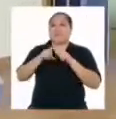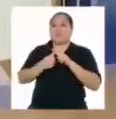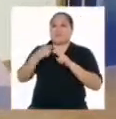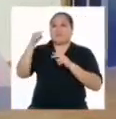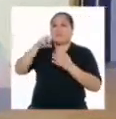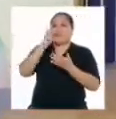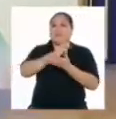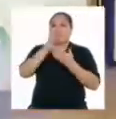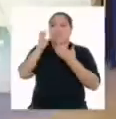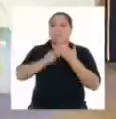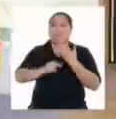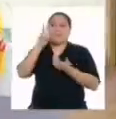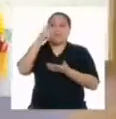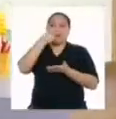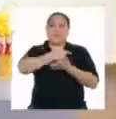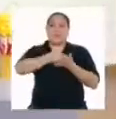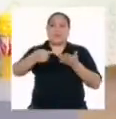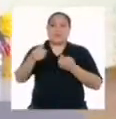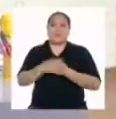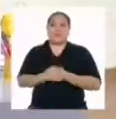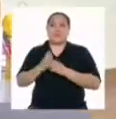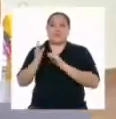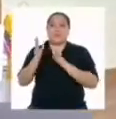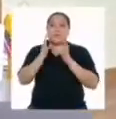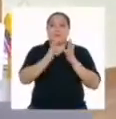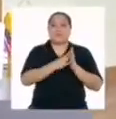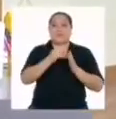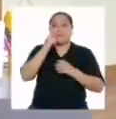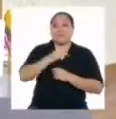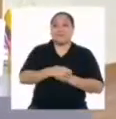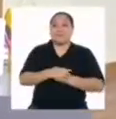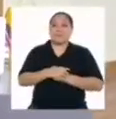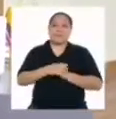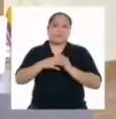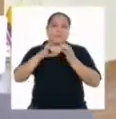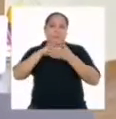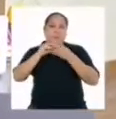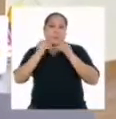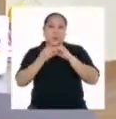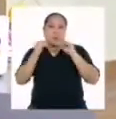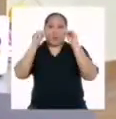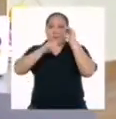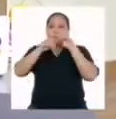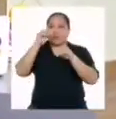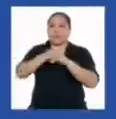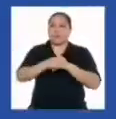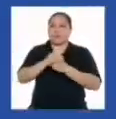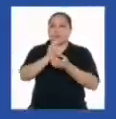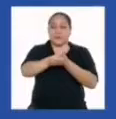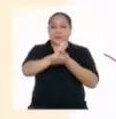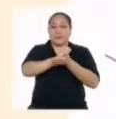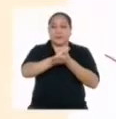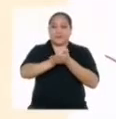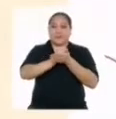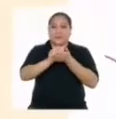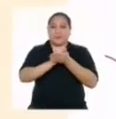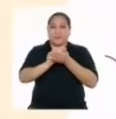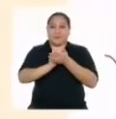con nuestro proyecto para estas dos semanas. La elaboración de una reseña que incluiremos en nuestro diario de pasatiempos.